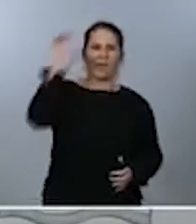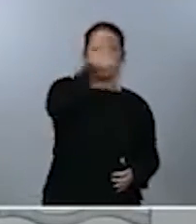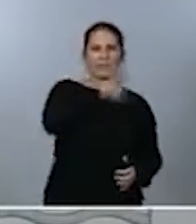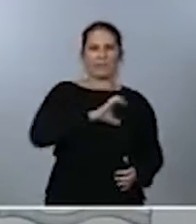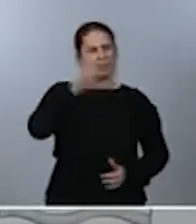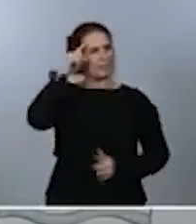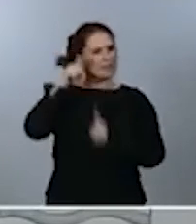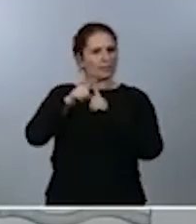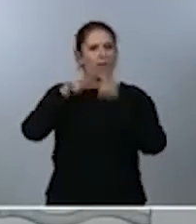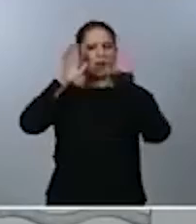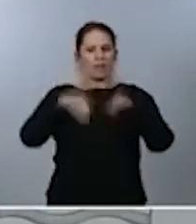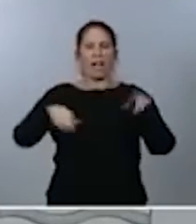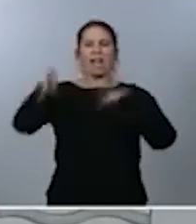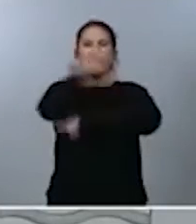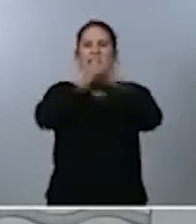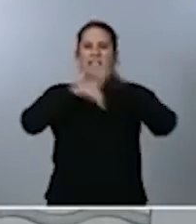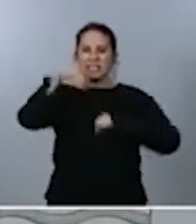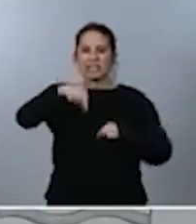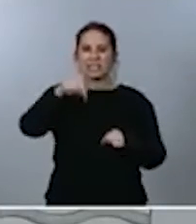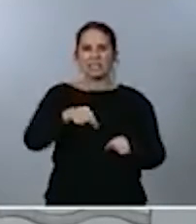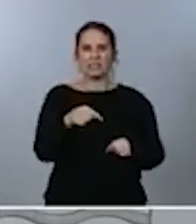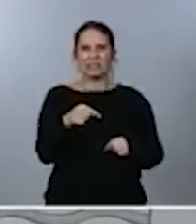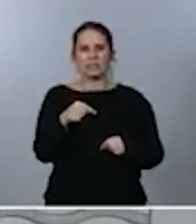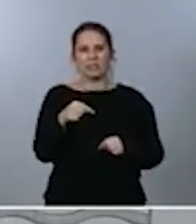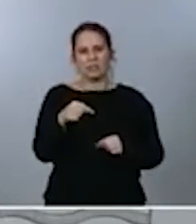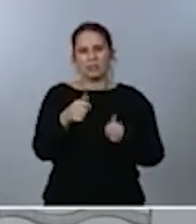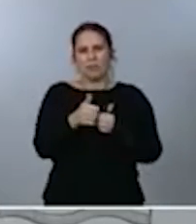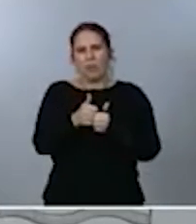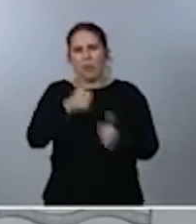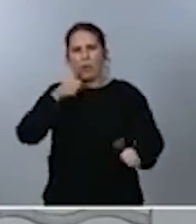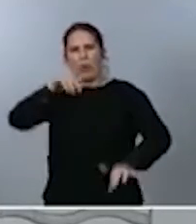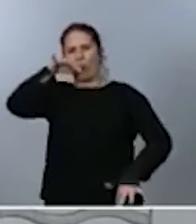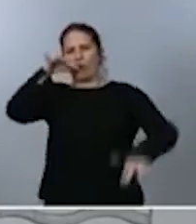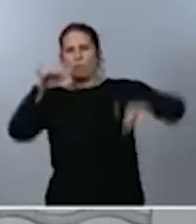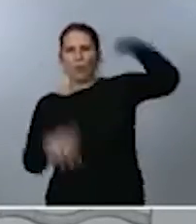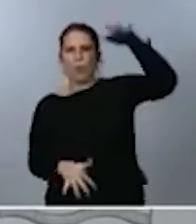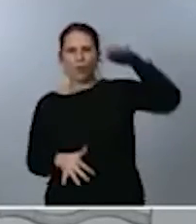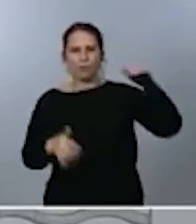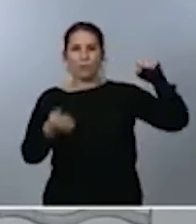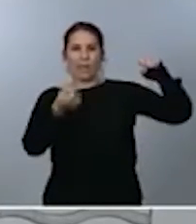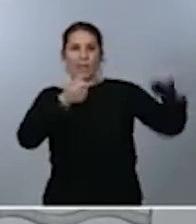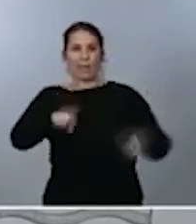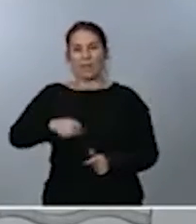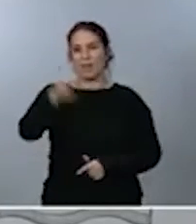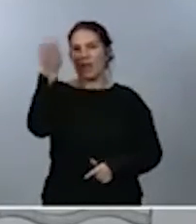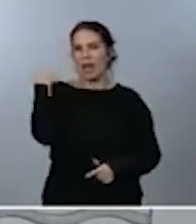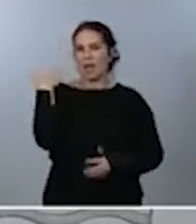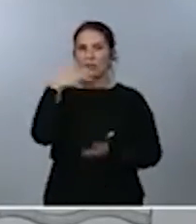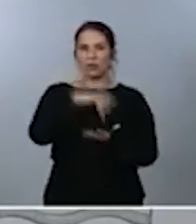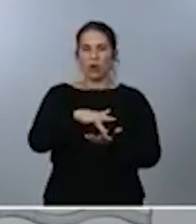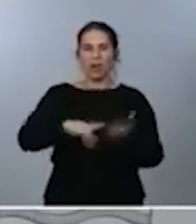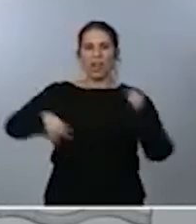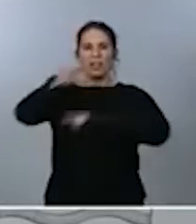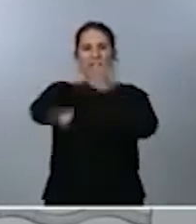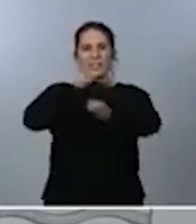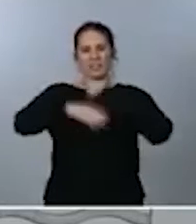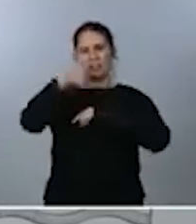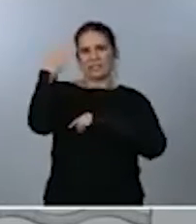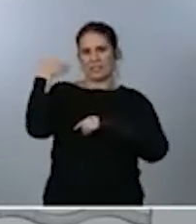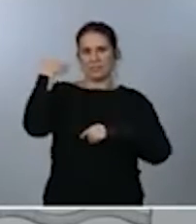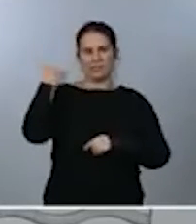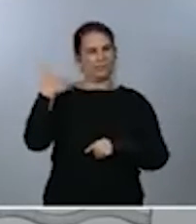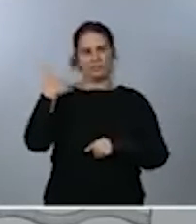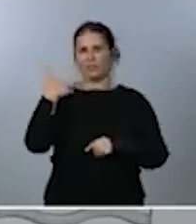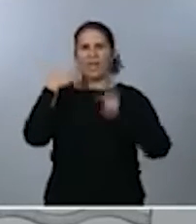crisis no se sanje con una brecha de desigualdad parecida a la que ocurrió en la crisis anterior, sino todo lo contrario,